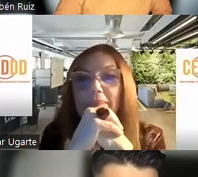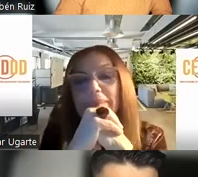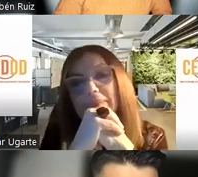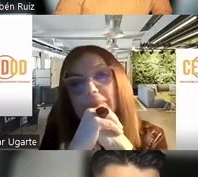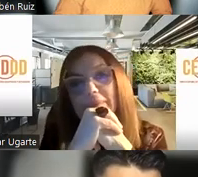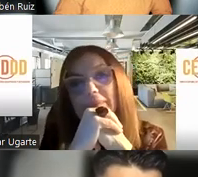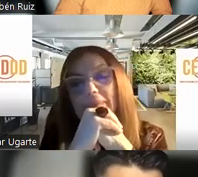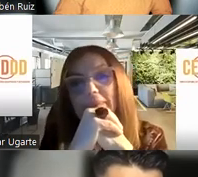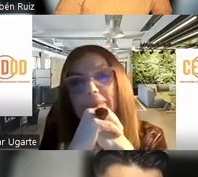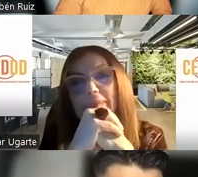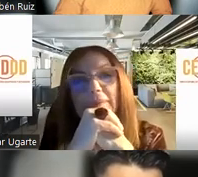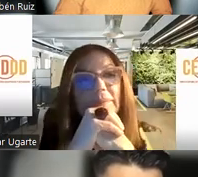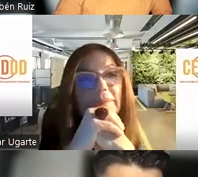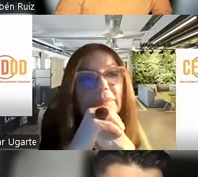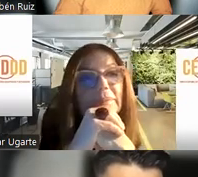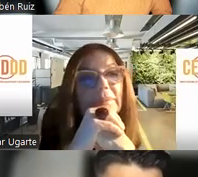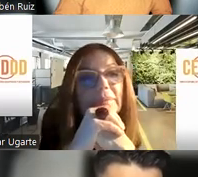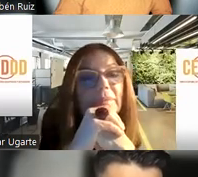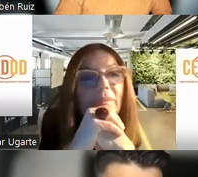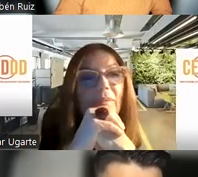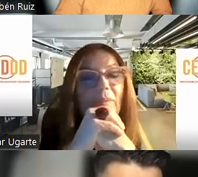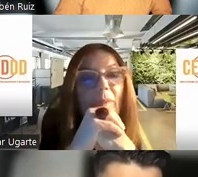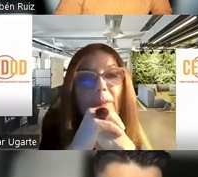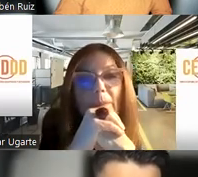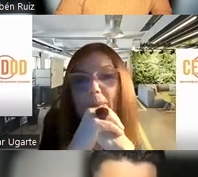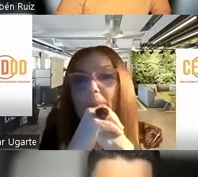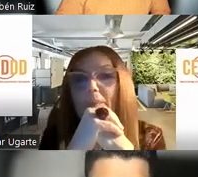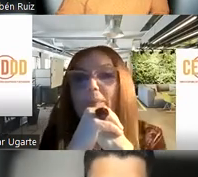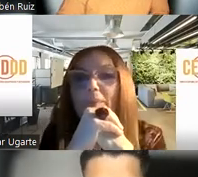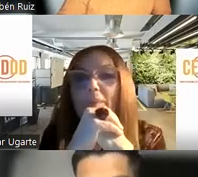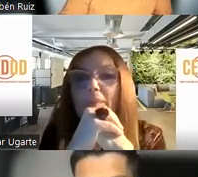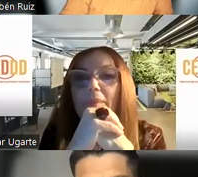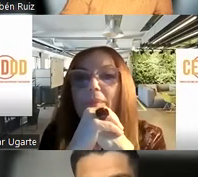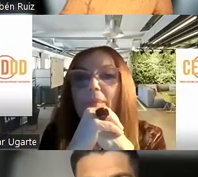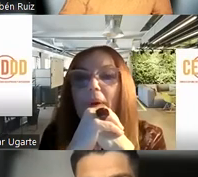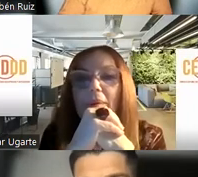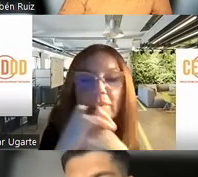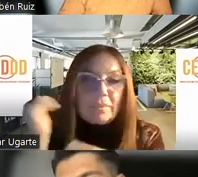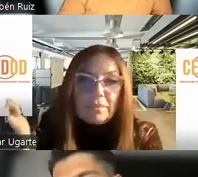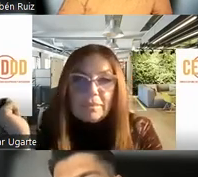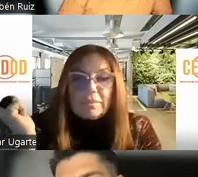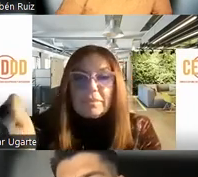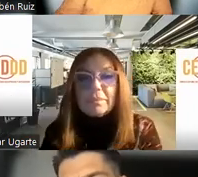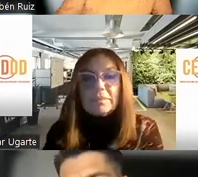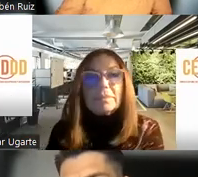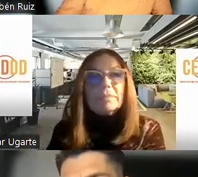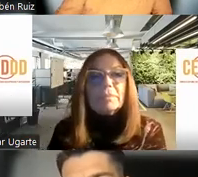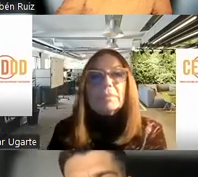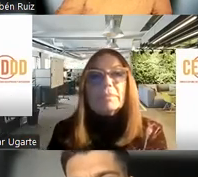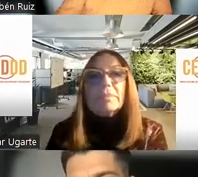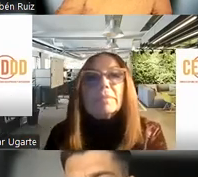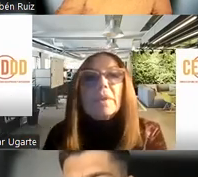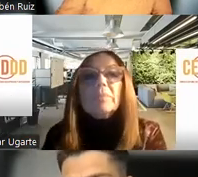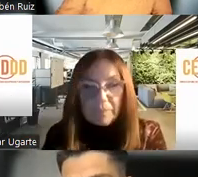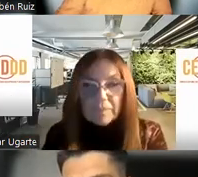Bueno, vamos a hacer una cosita, si os parece. Apuntamos punto láser. así yo creo que, por favor, me confirmáis que se ve